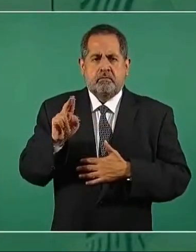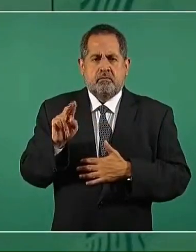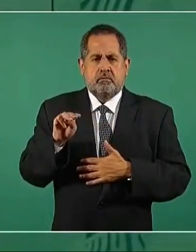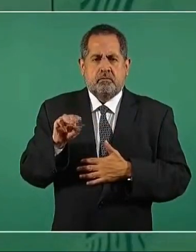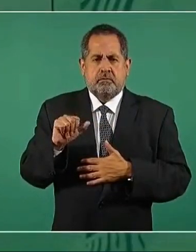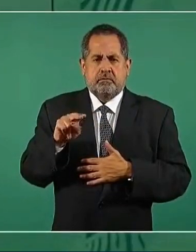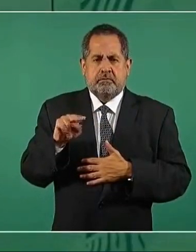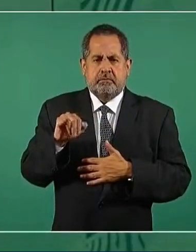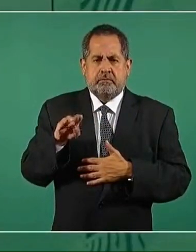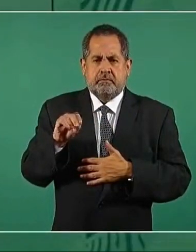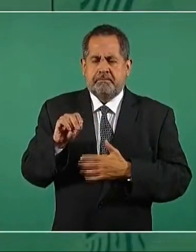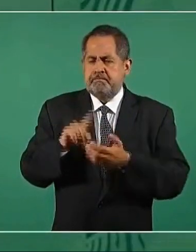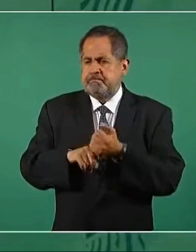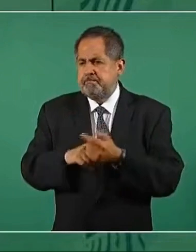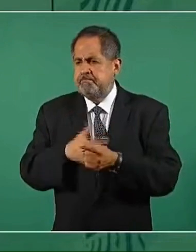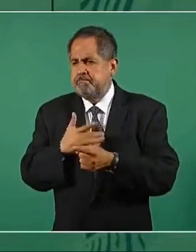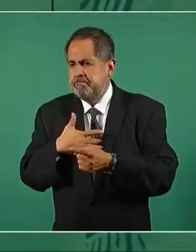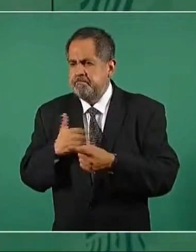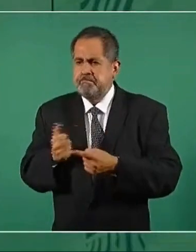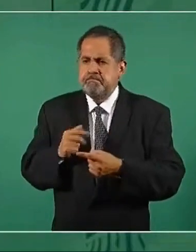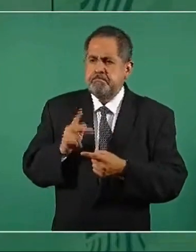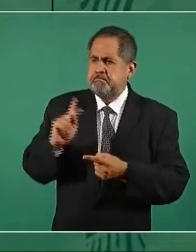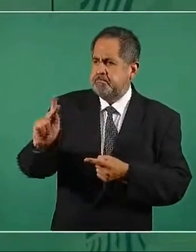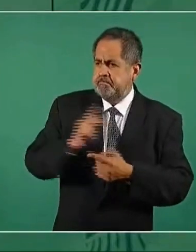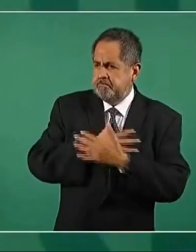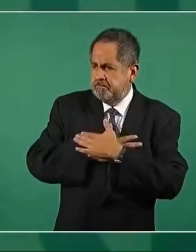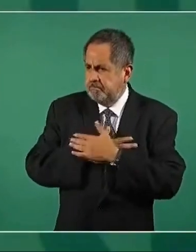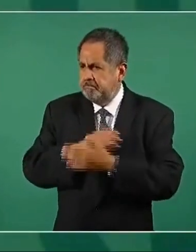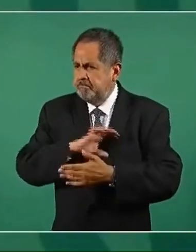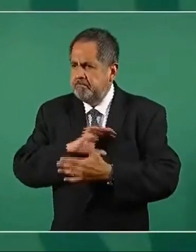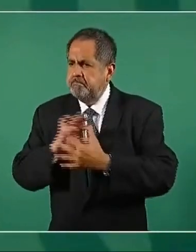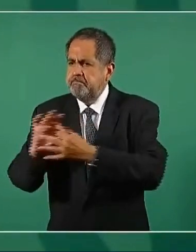con sentimientos, con amor al prójimo,